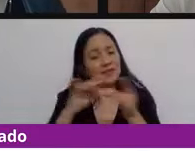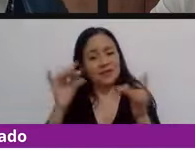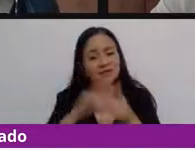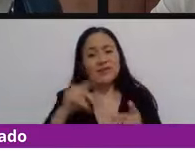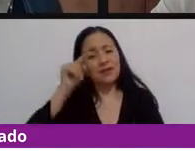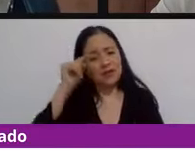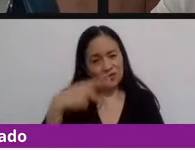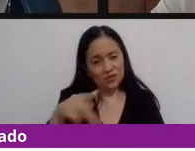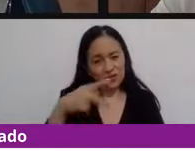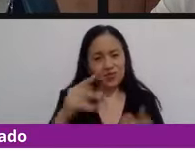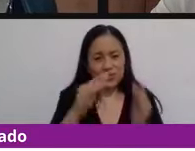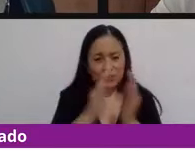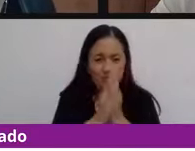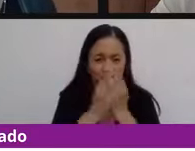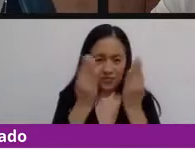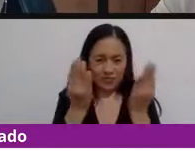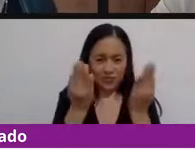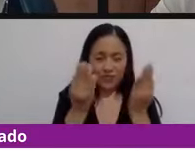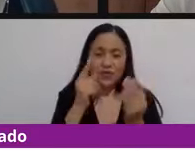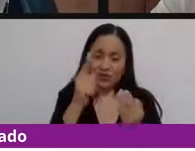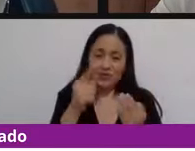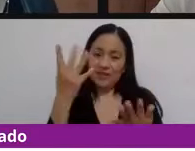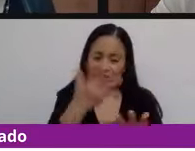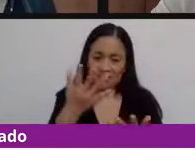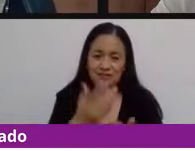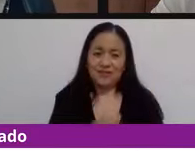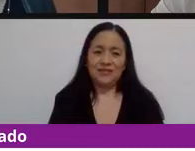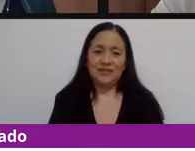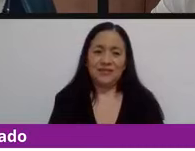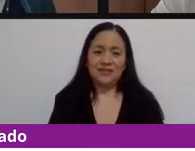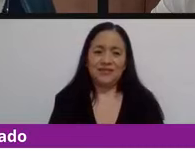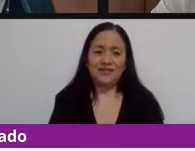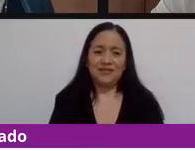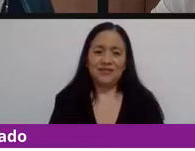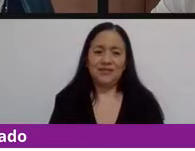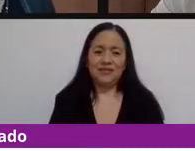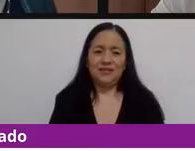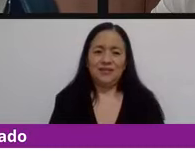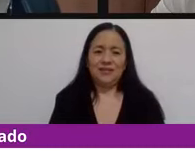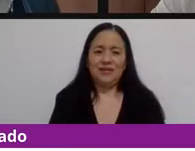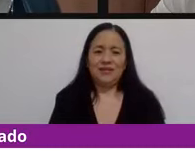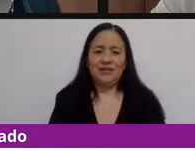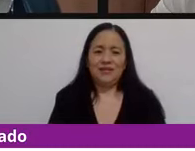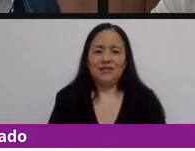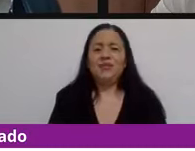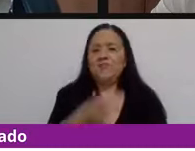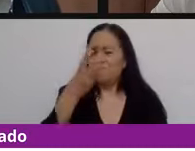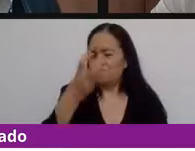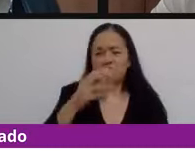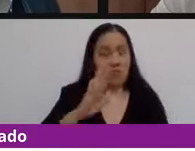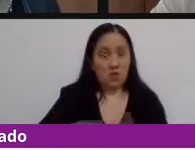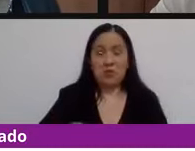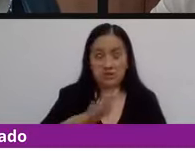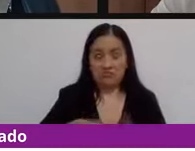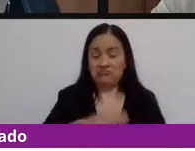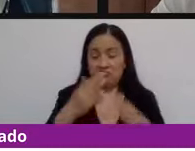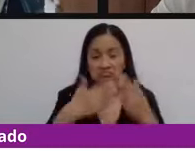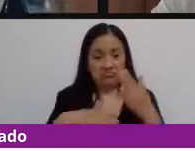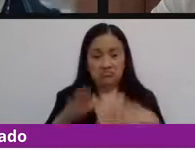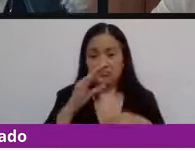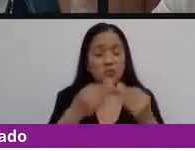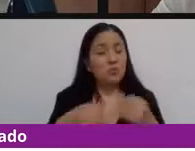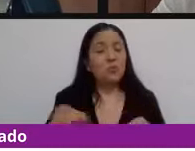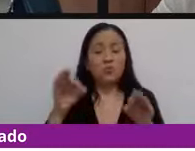que creo y estoy segura va a ser un boom en todo el mundo. Muchas, muchas gracias, doctor.